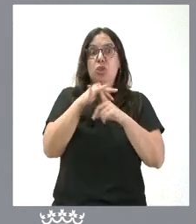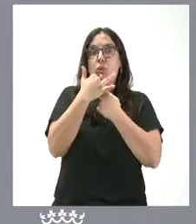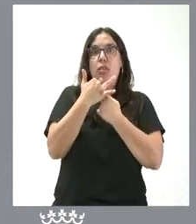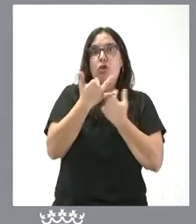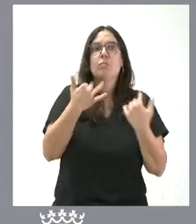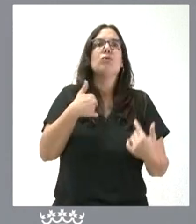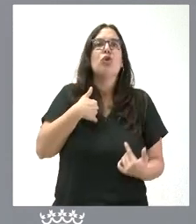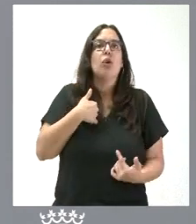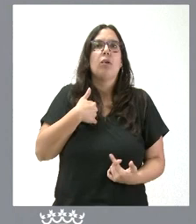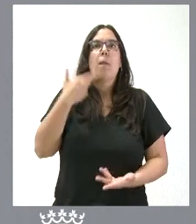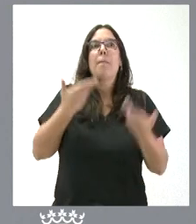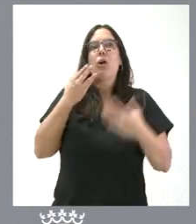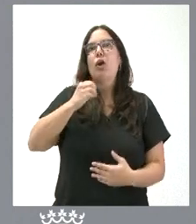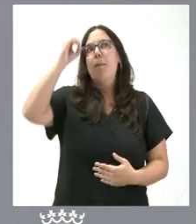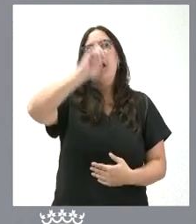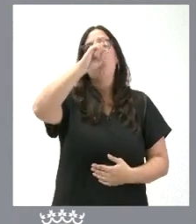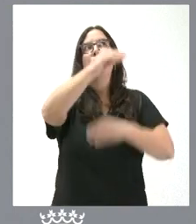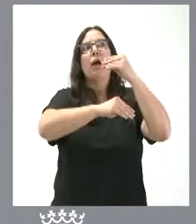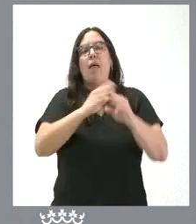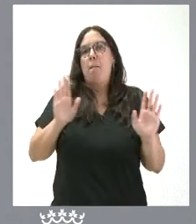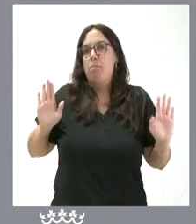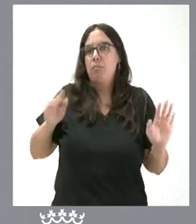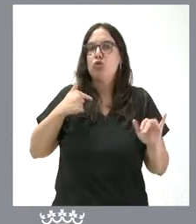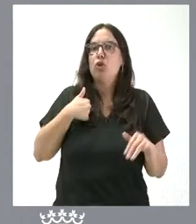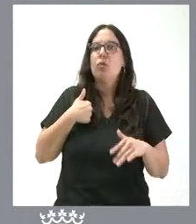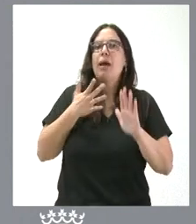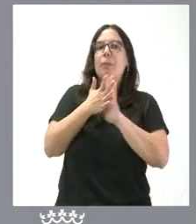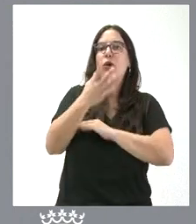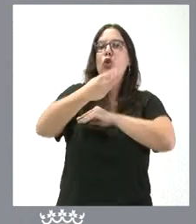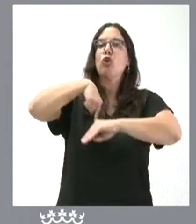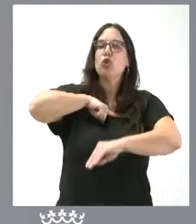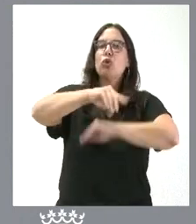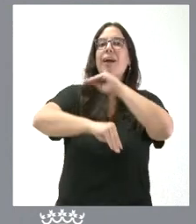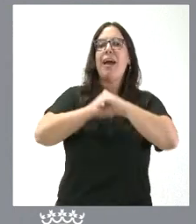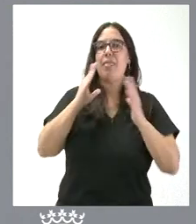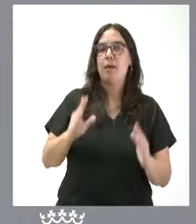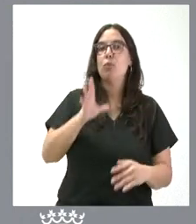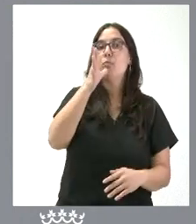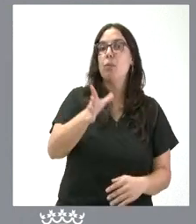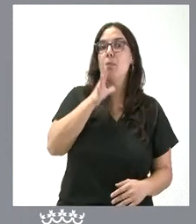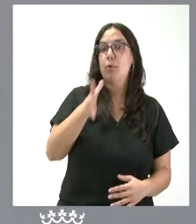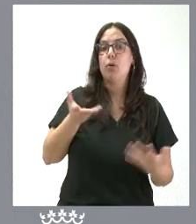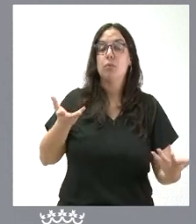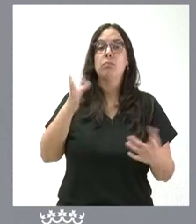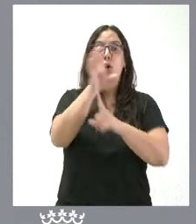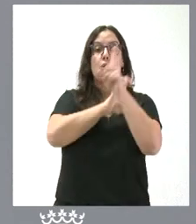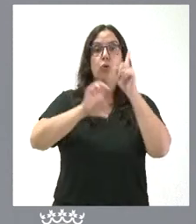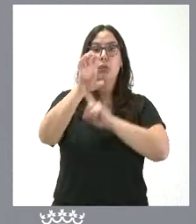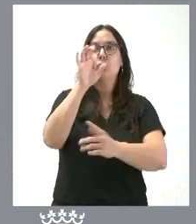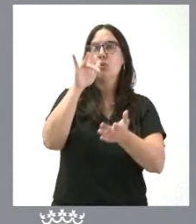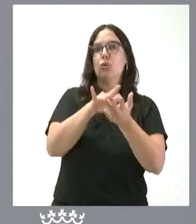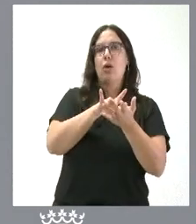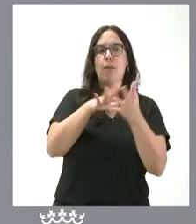soy quien para valorar lo que hagan los demás, yo les planteo lo que hacemos desde la Junta de Castilla y León, que nos parece que en un contexto en el que existen todas esas